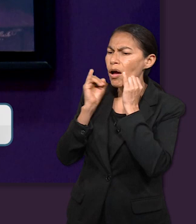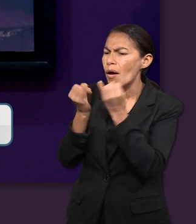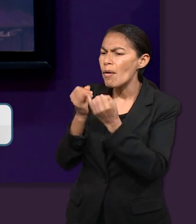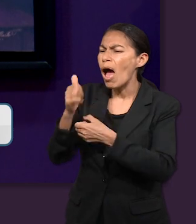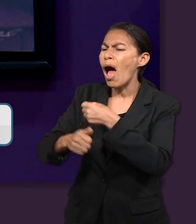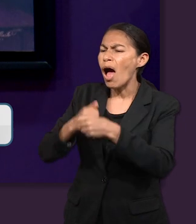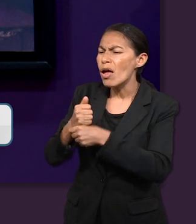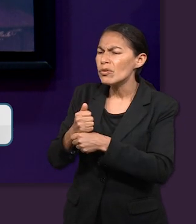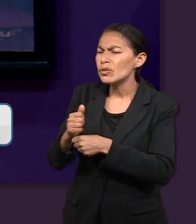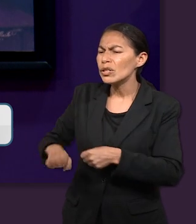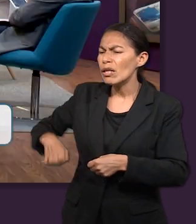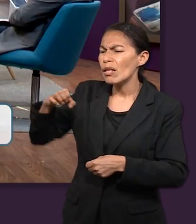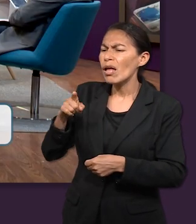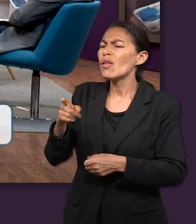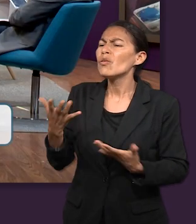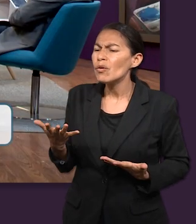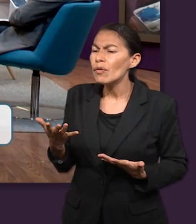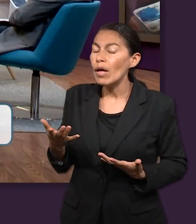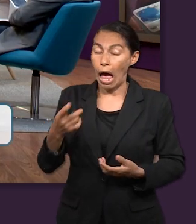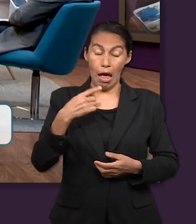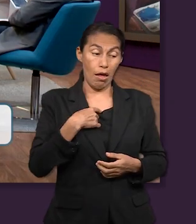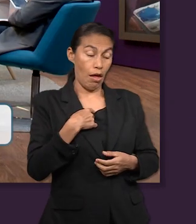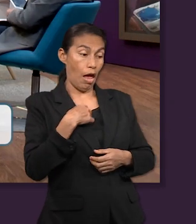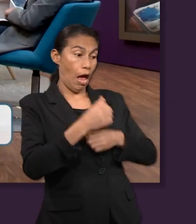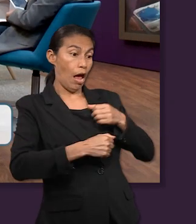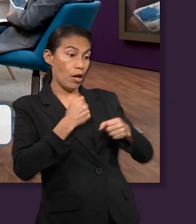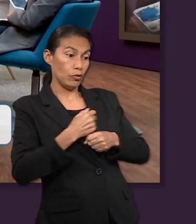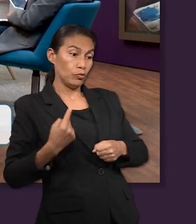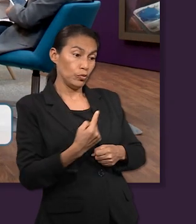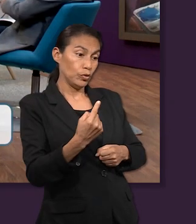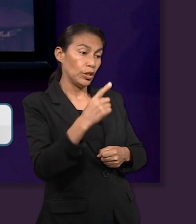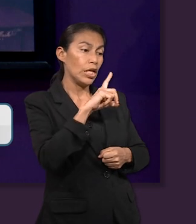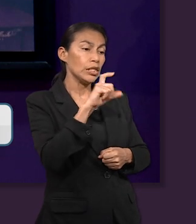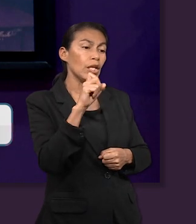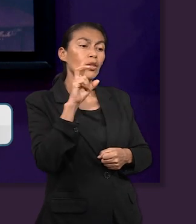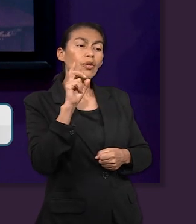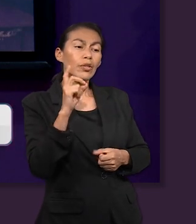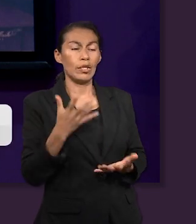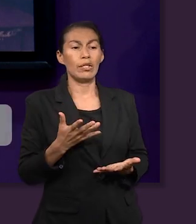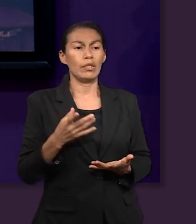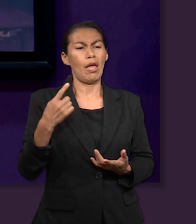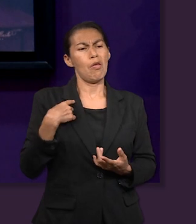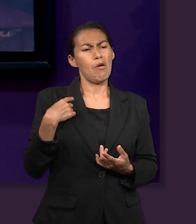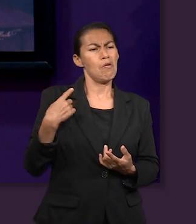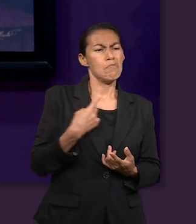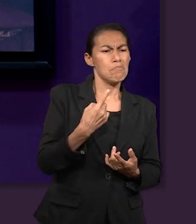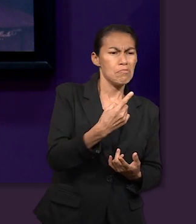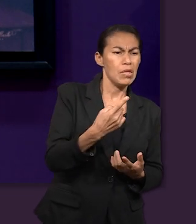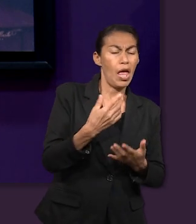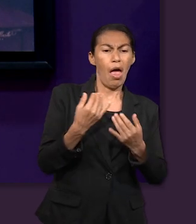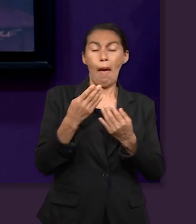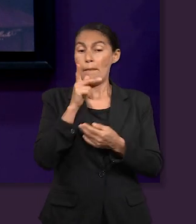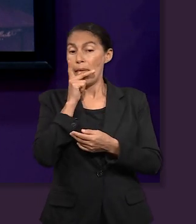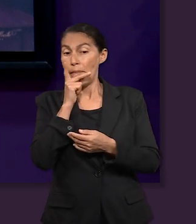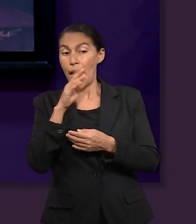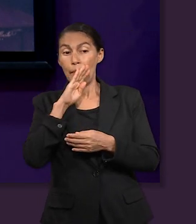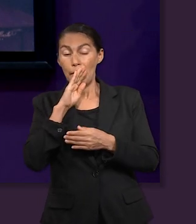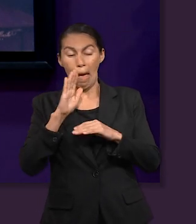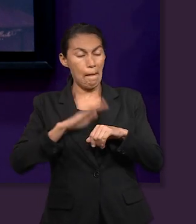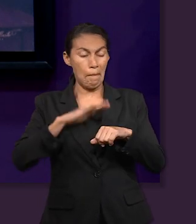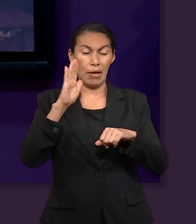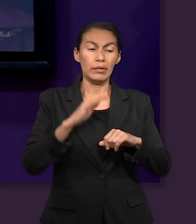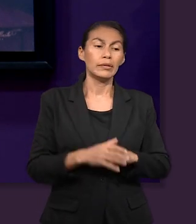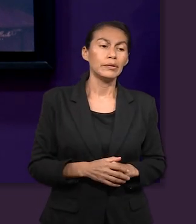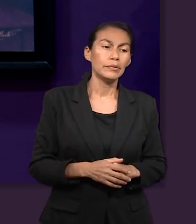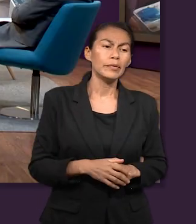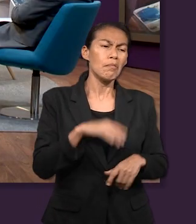Jacob respondió al faraón, los años de mi peregrinación son 130. Pocos y malos han sido los años de mi vida y no han llegado a los años de la vida de mis padres